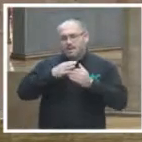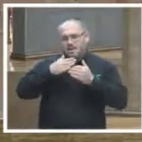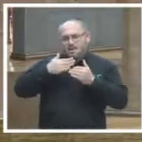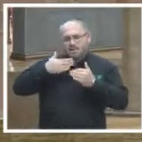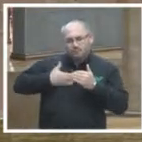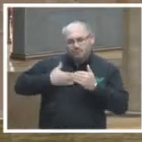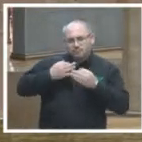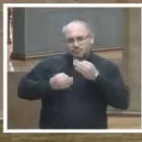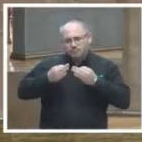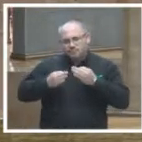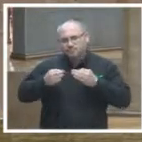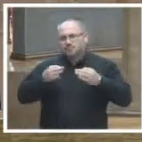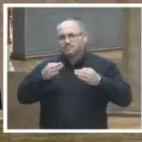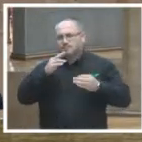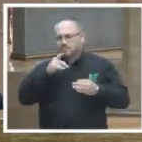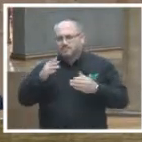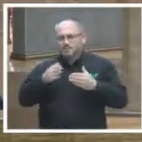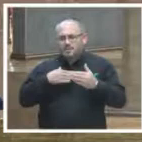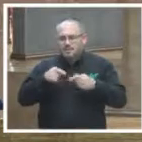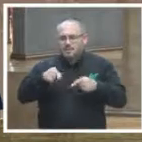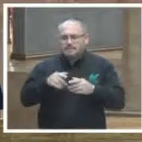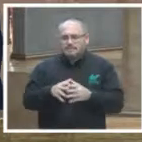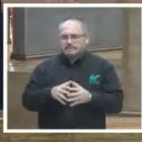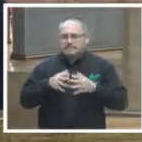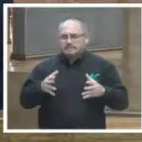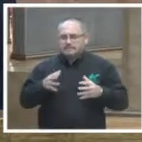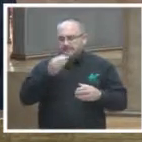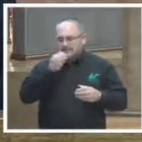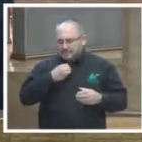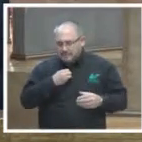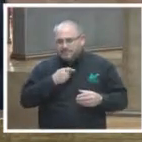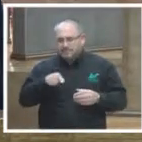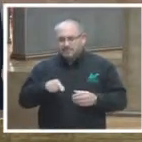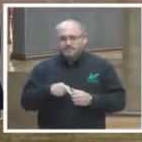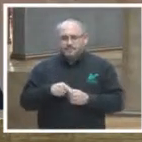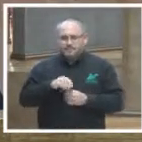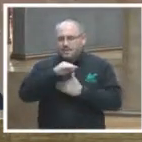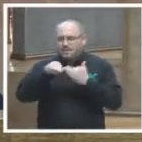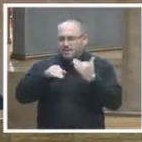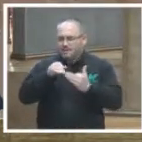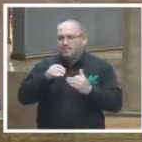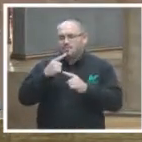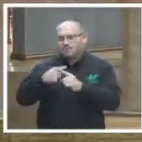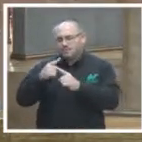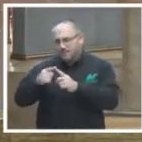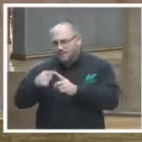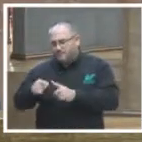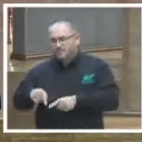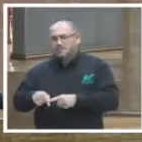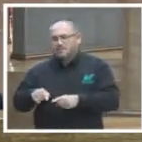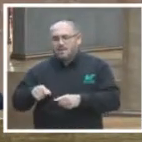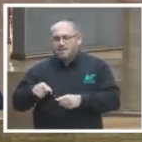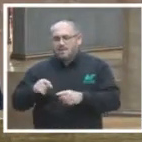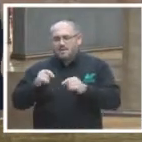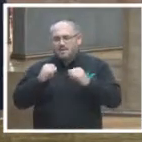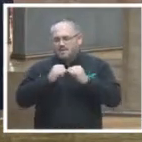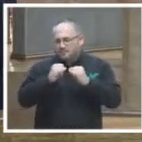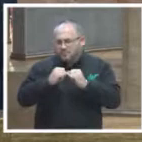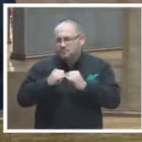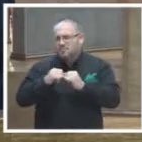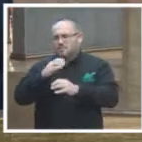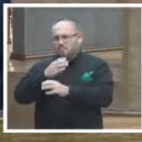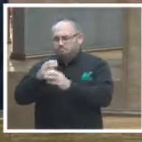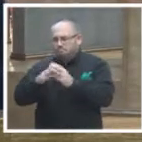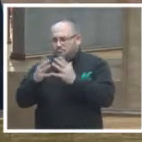modelo de gobernanza es el gran compromiso que el tribunal electoral y todos los órganos impartidores de justicia deben